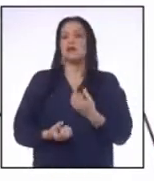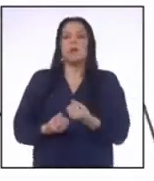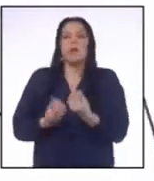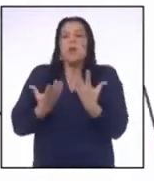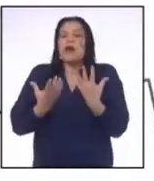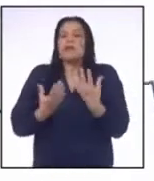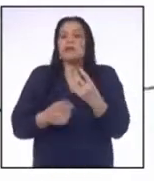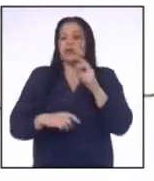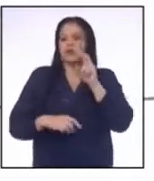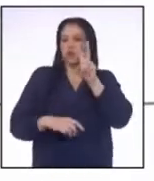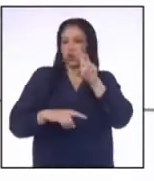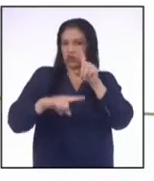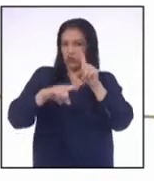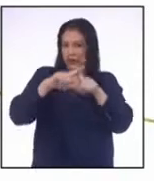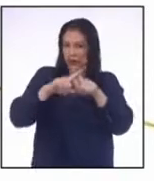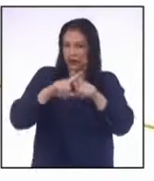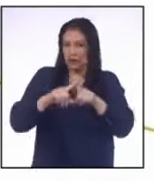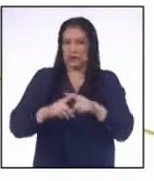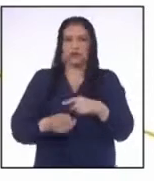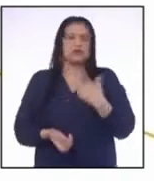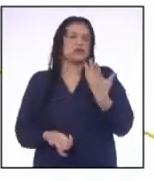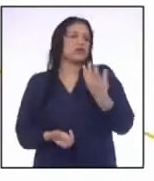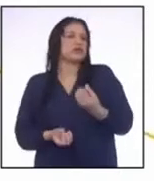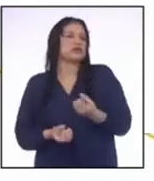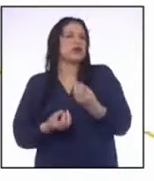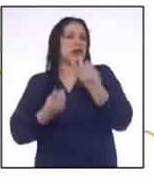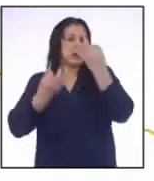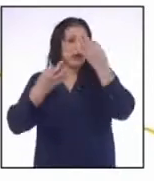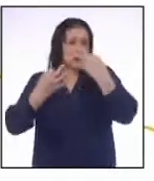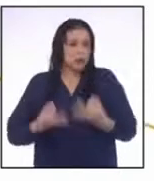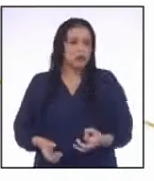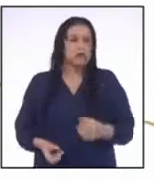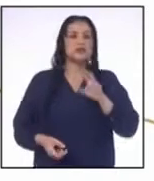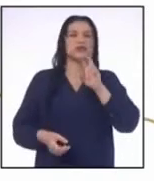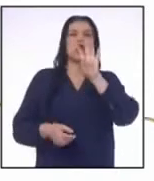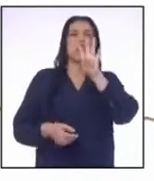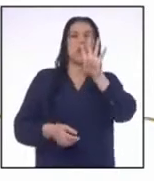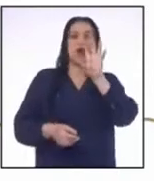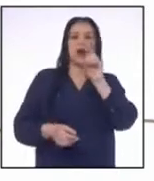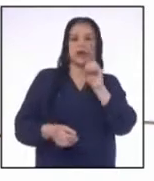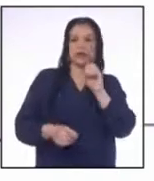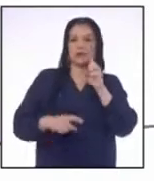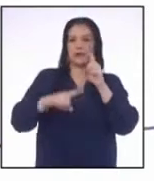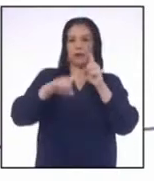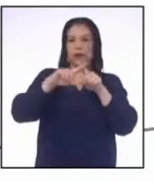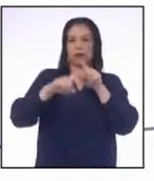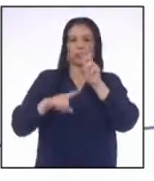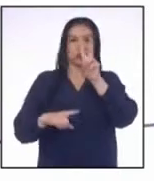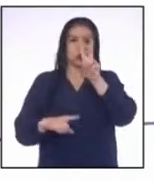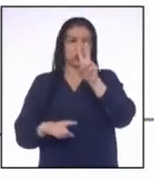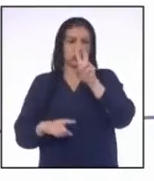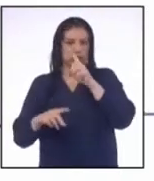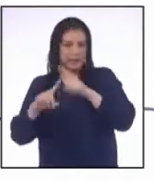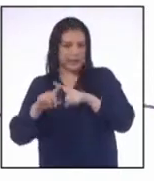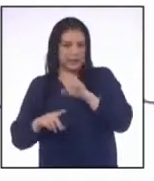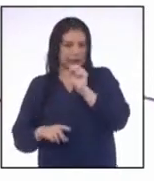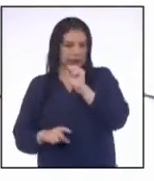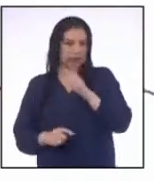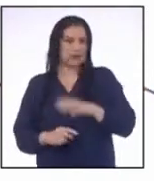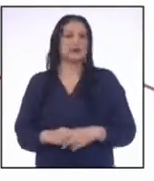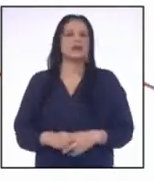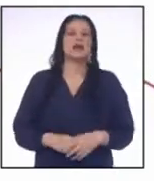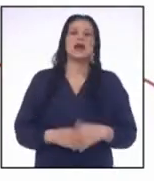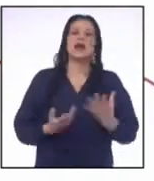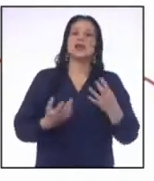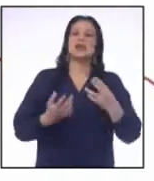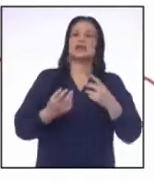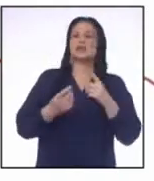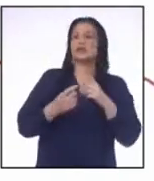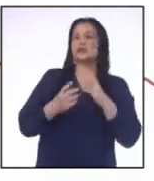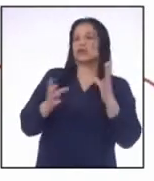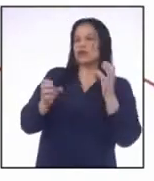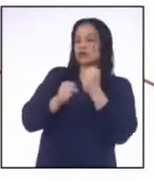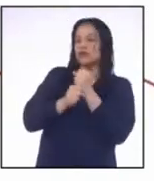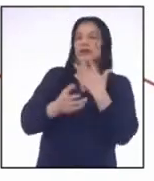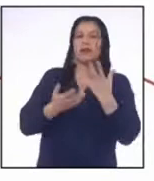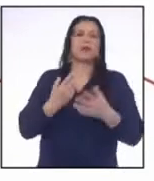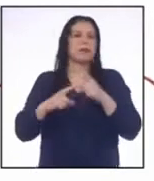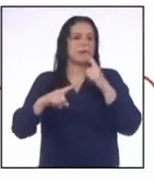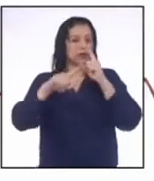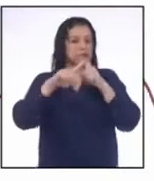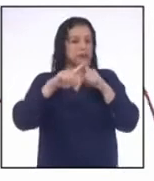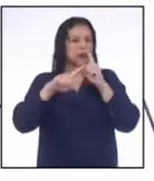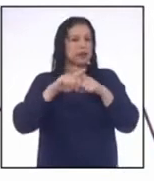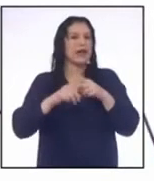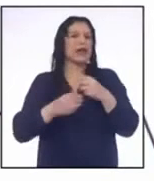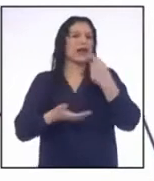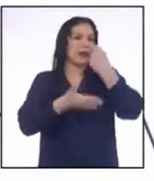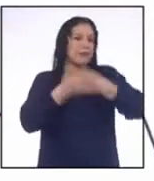Entonces el monto será 40 por 2X soles Concluimos que al multiplicar el costo o valor